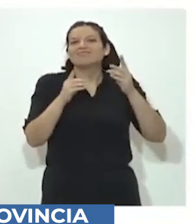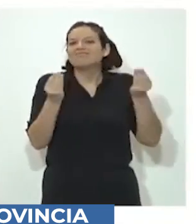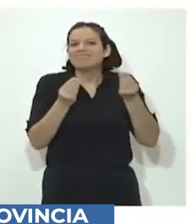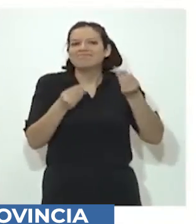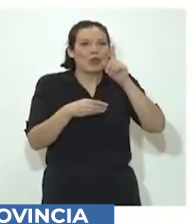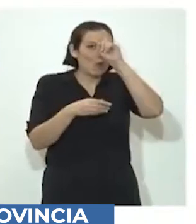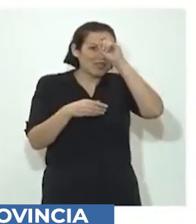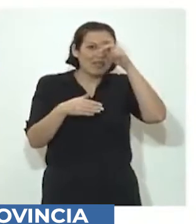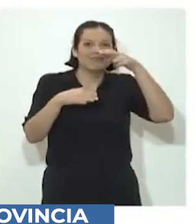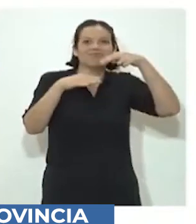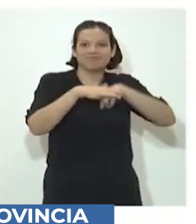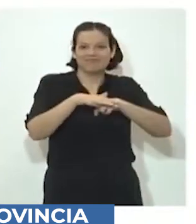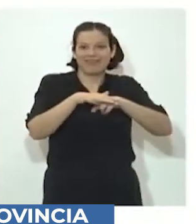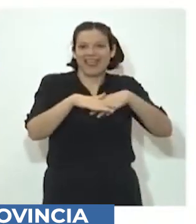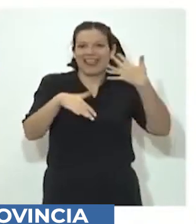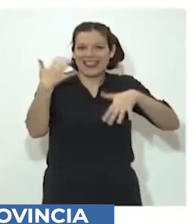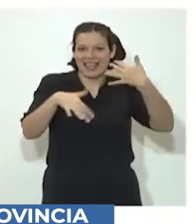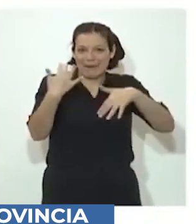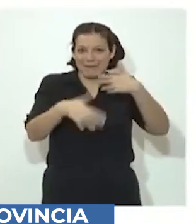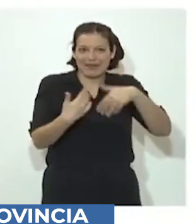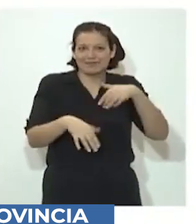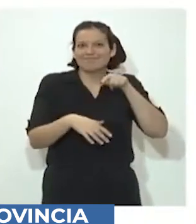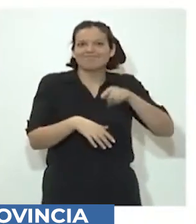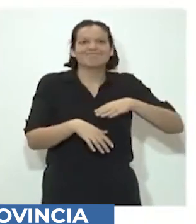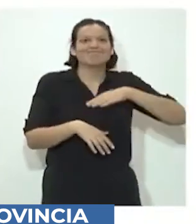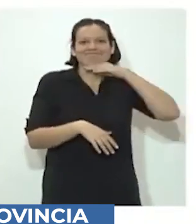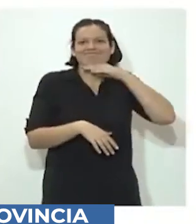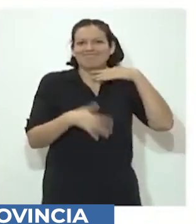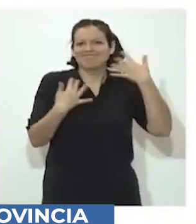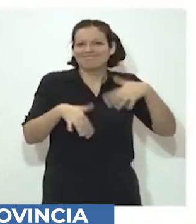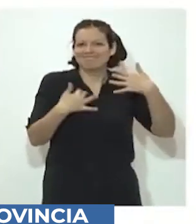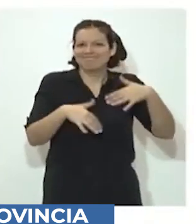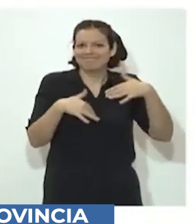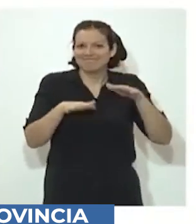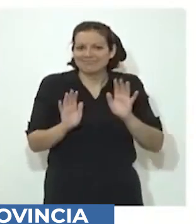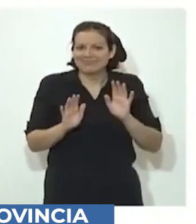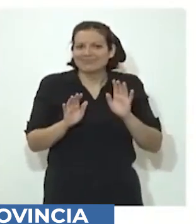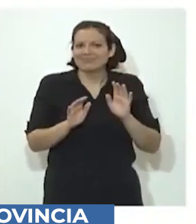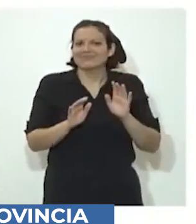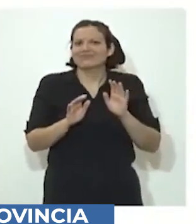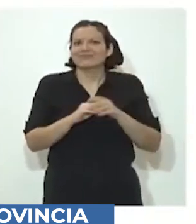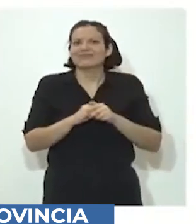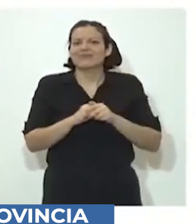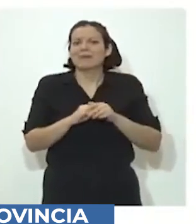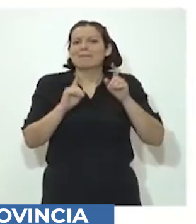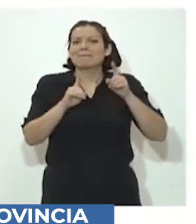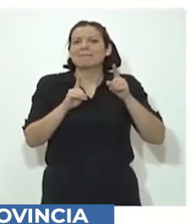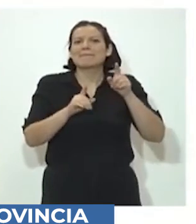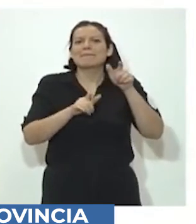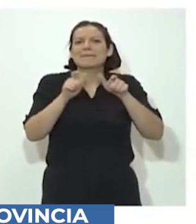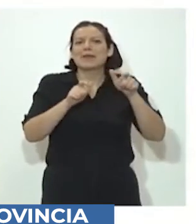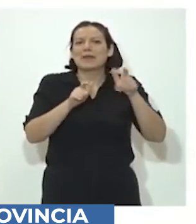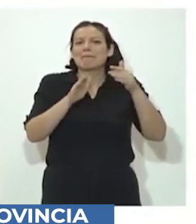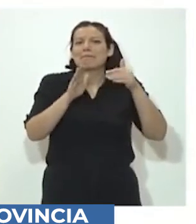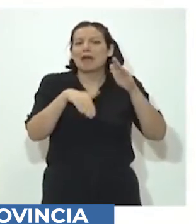terapia hoy está también en un nivel crítico en relación al porcentaje de ocupación por